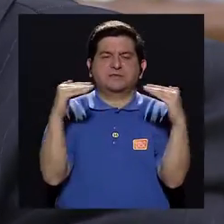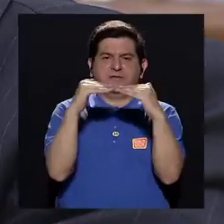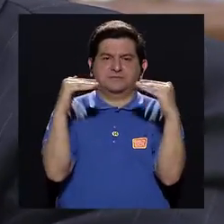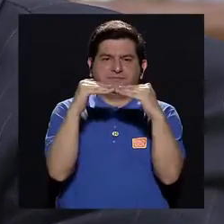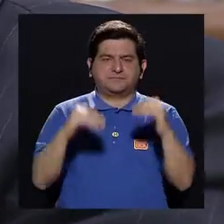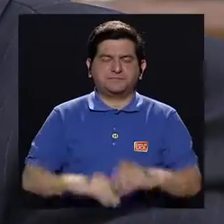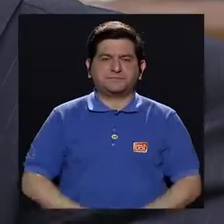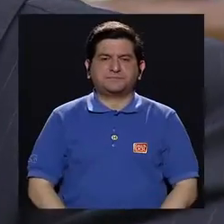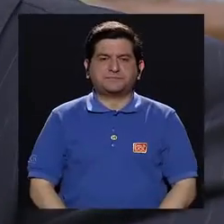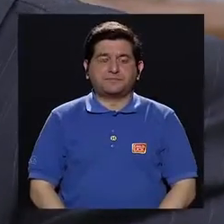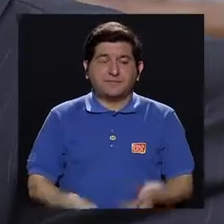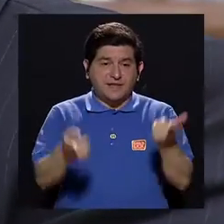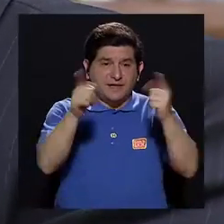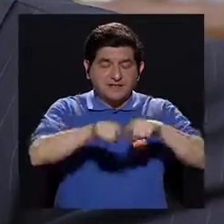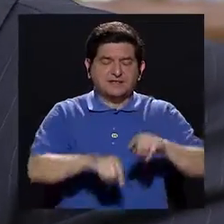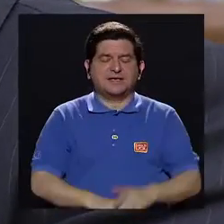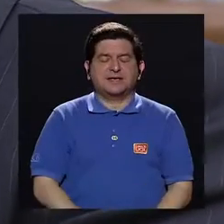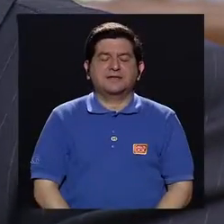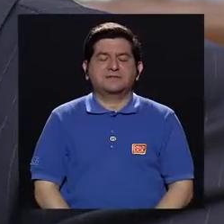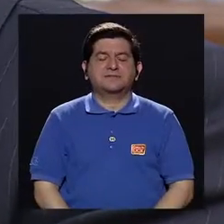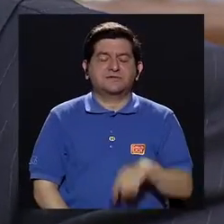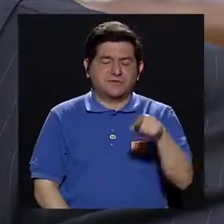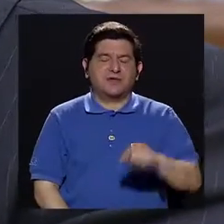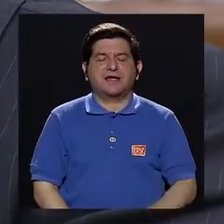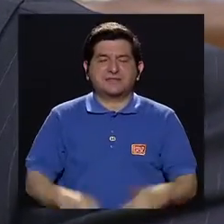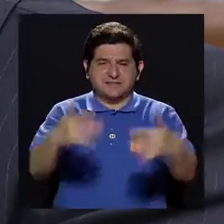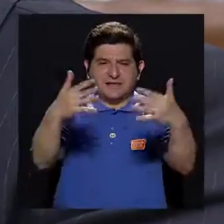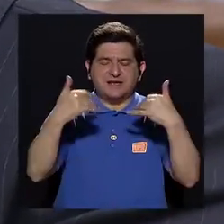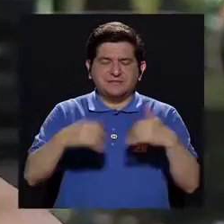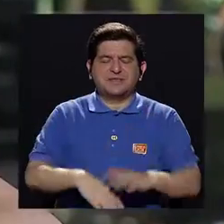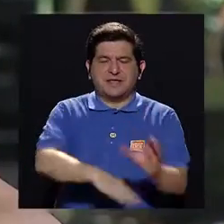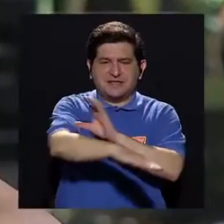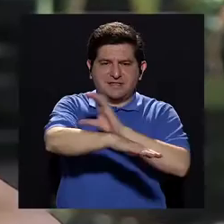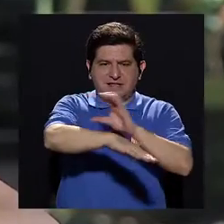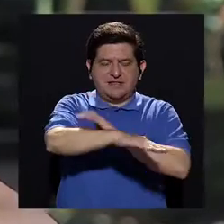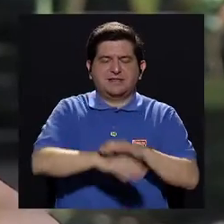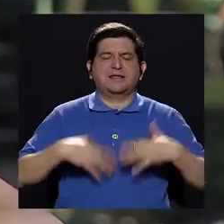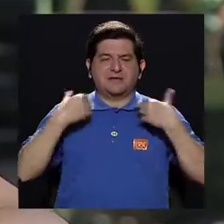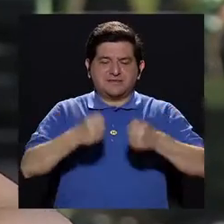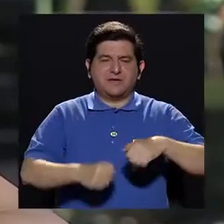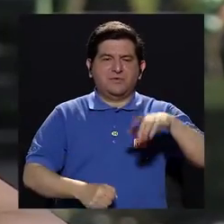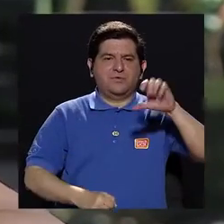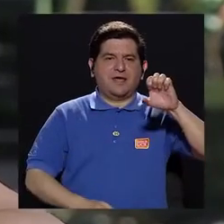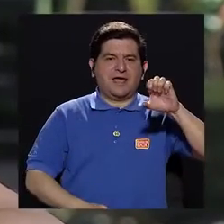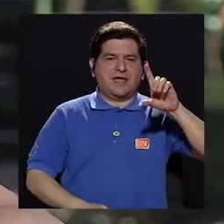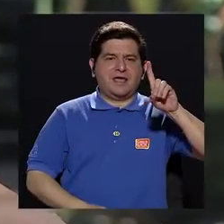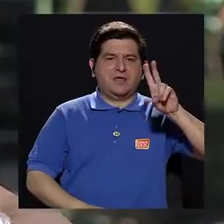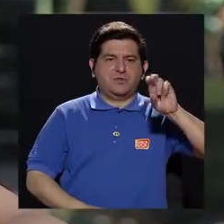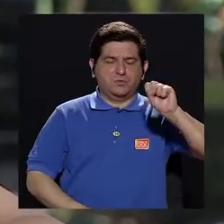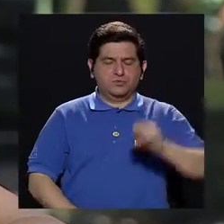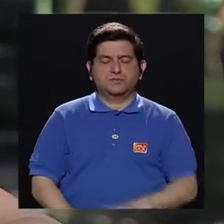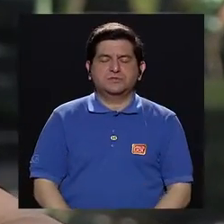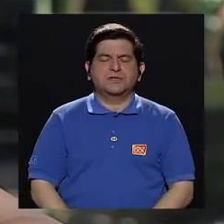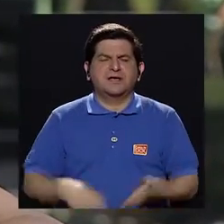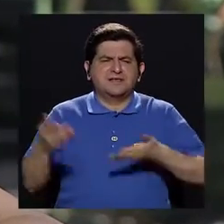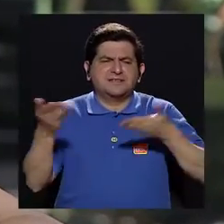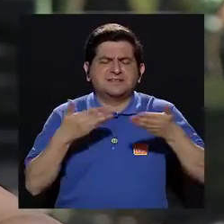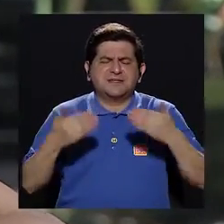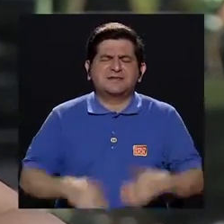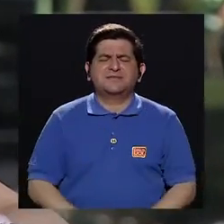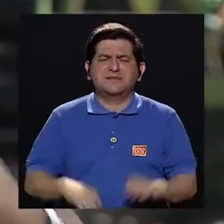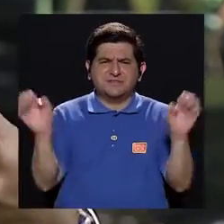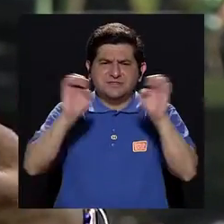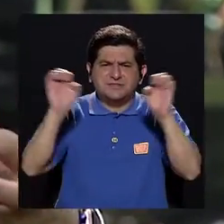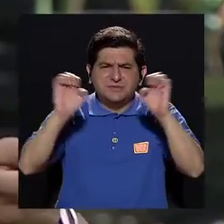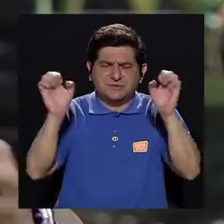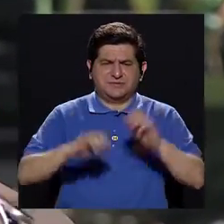nivel, que sería el expediente digital en salud. Doctor, por ejemplo, hablar de un servicio como el de emergencias, que